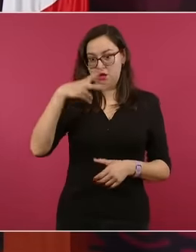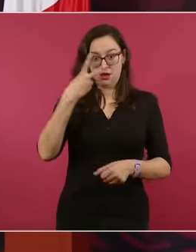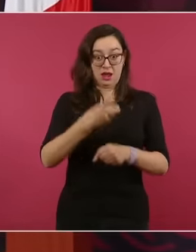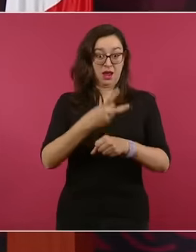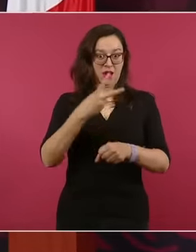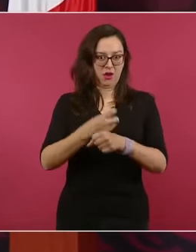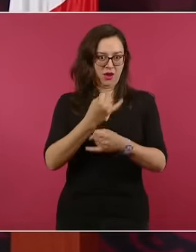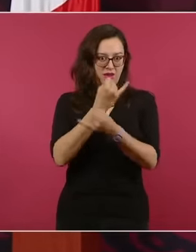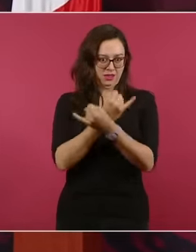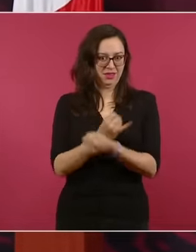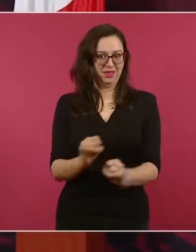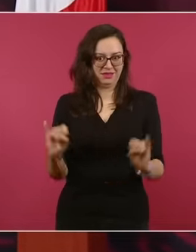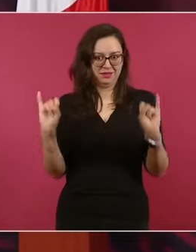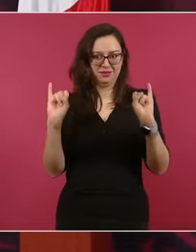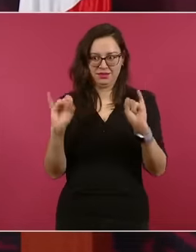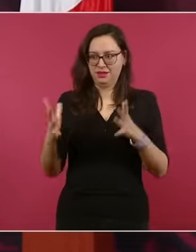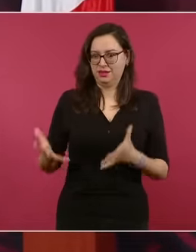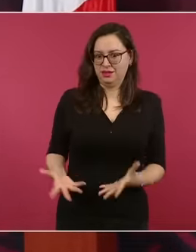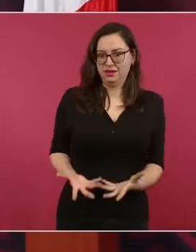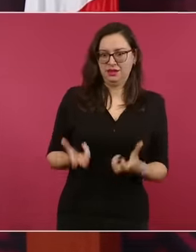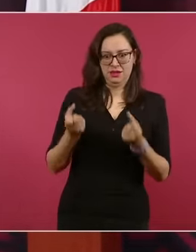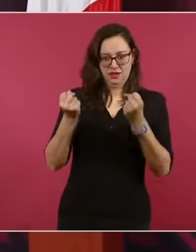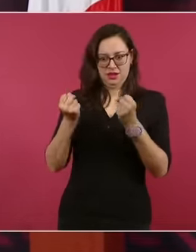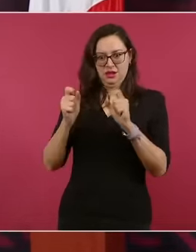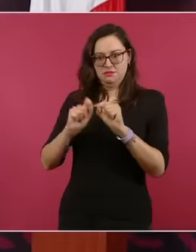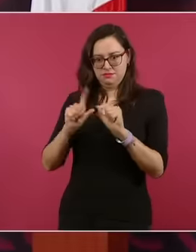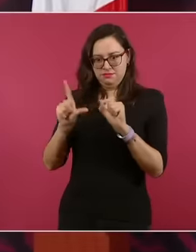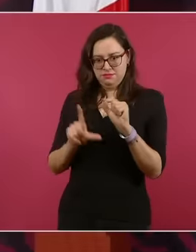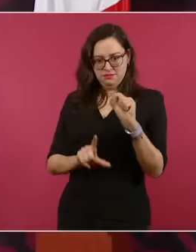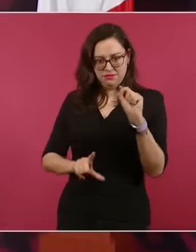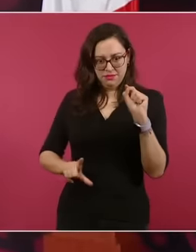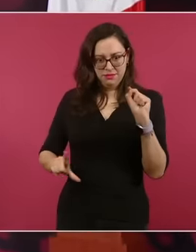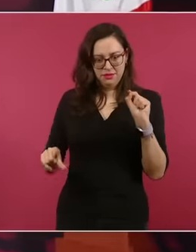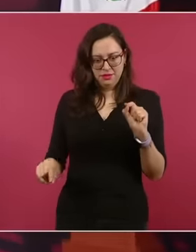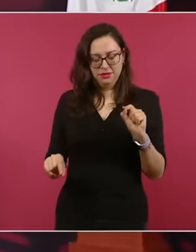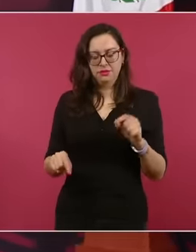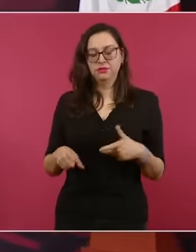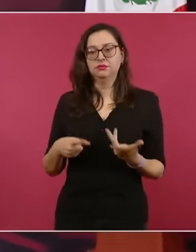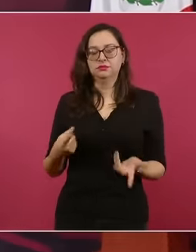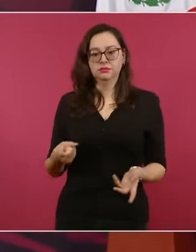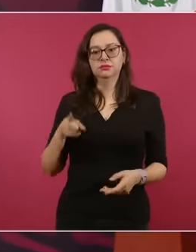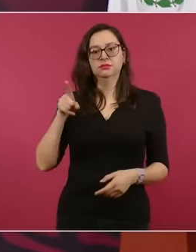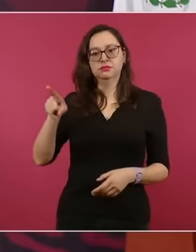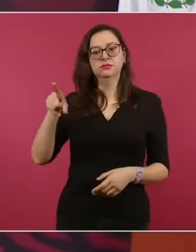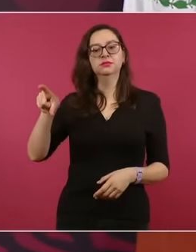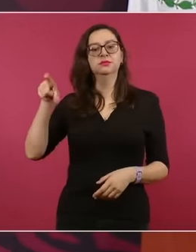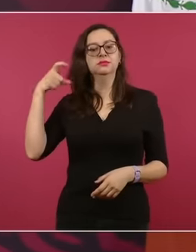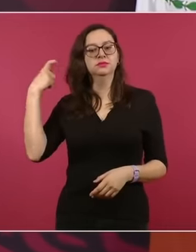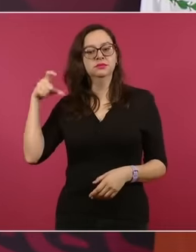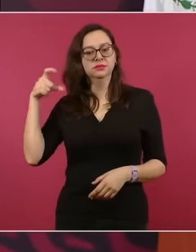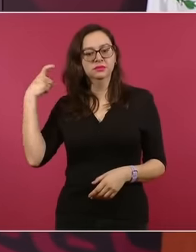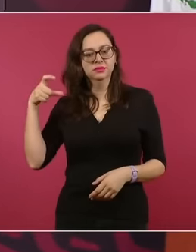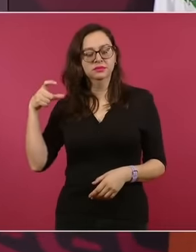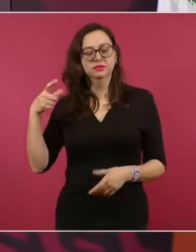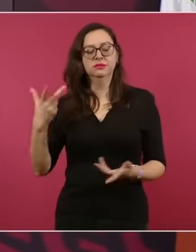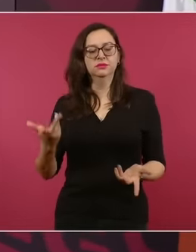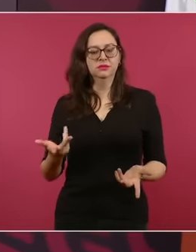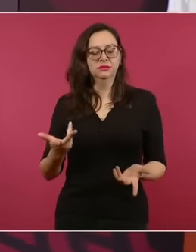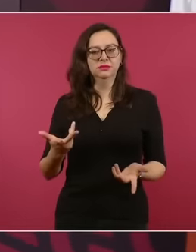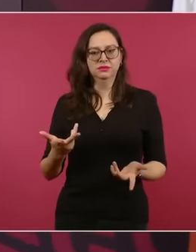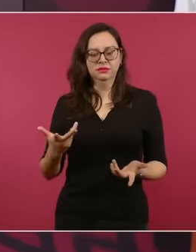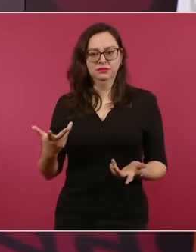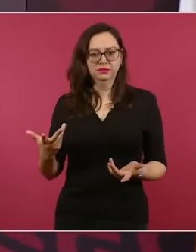después de ese acto de justicia en Querétaro y de la expulsión de los extranjeros,